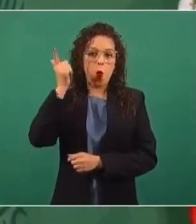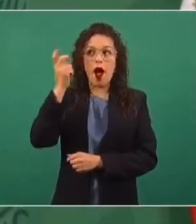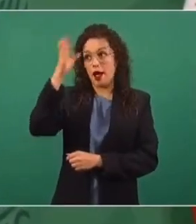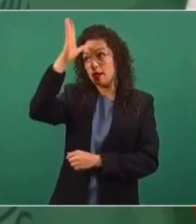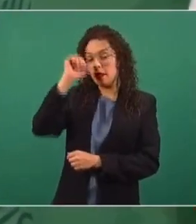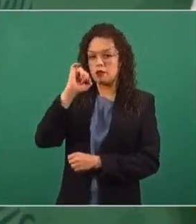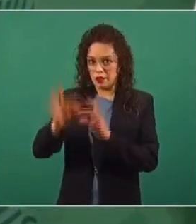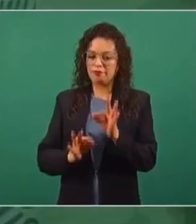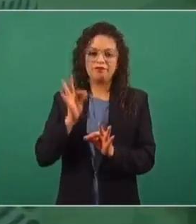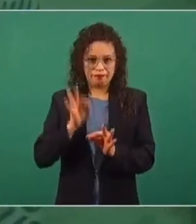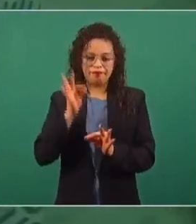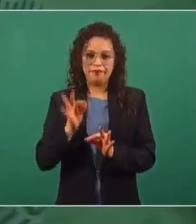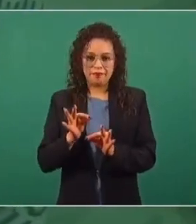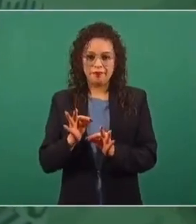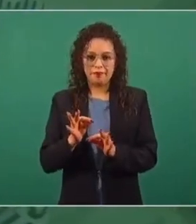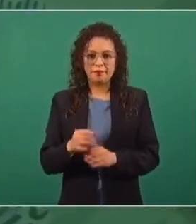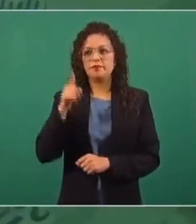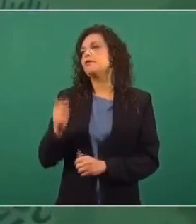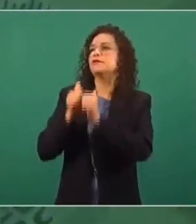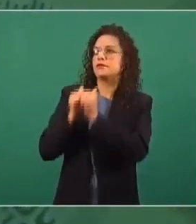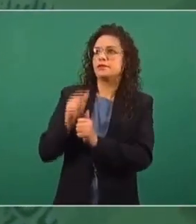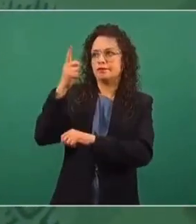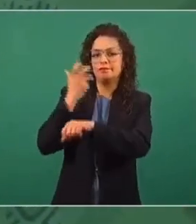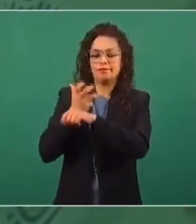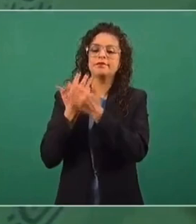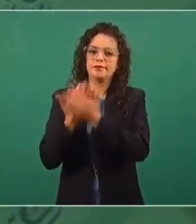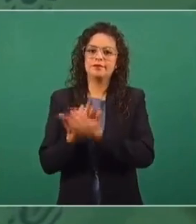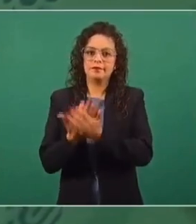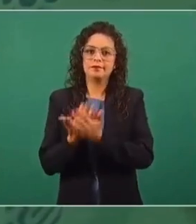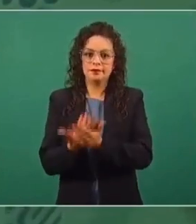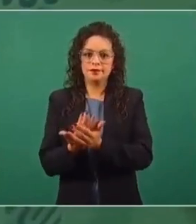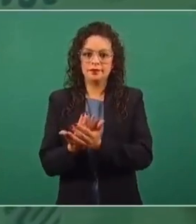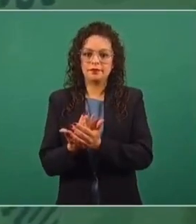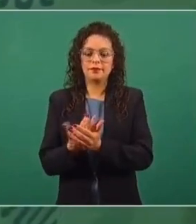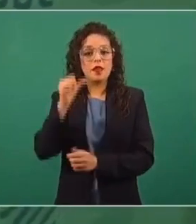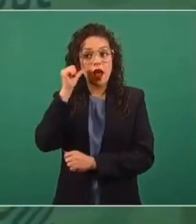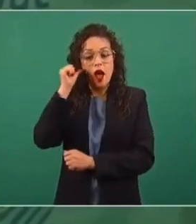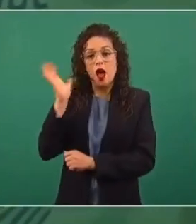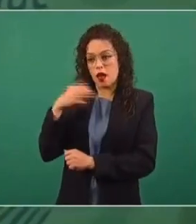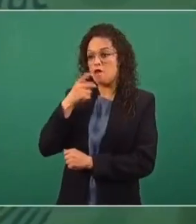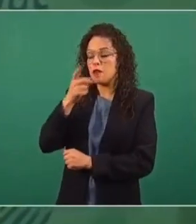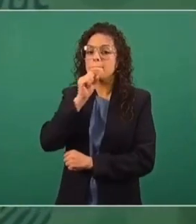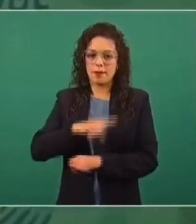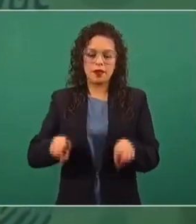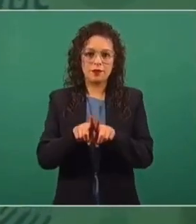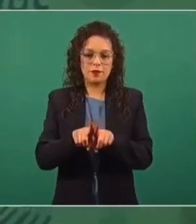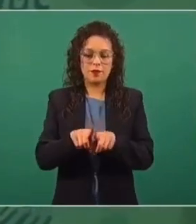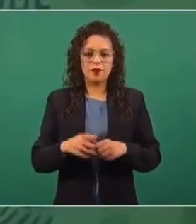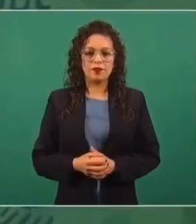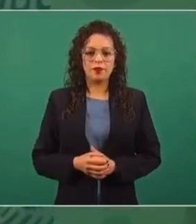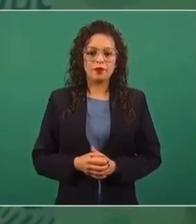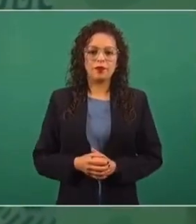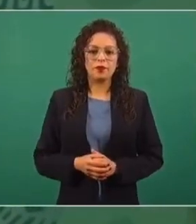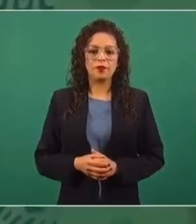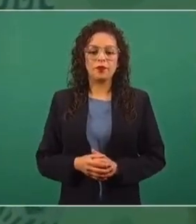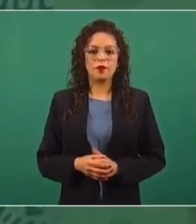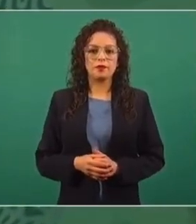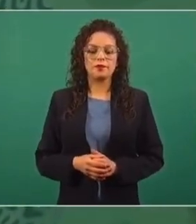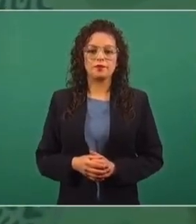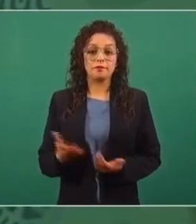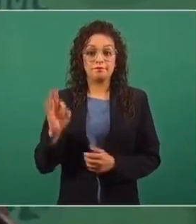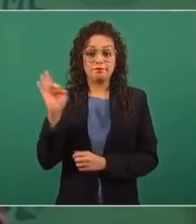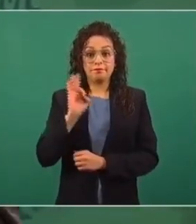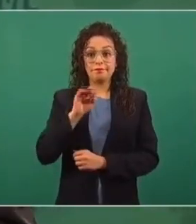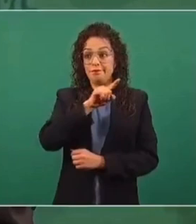acuerdo y que esperarán en territorio estadounidense. También, como lo dije ayer, que no se piense